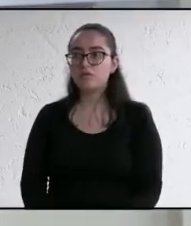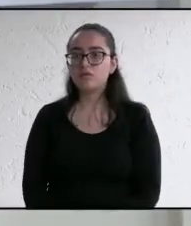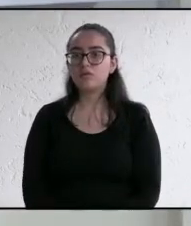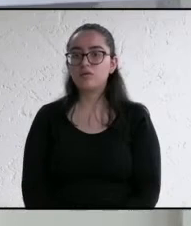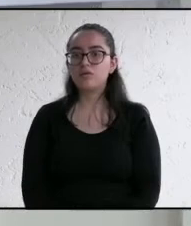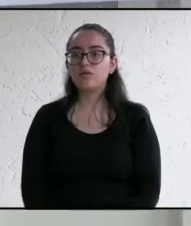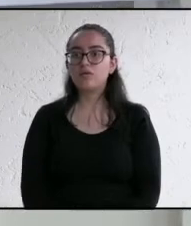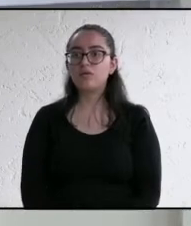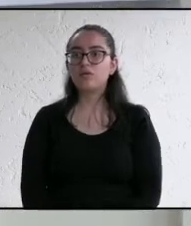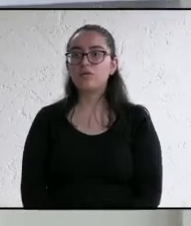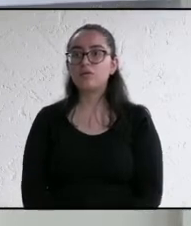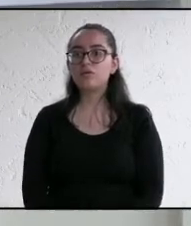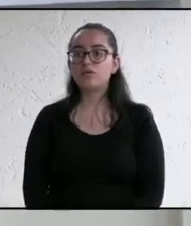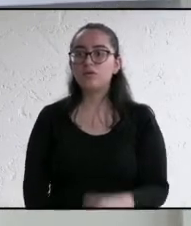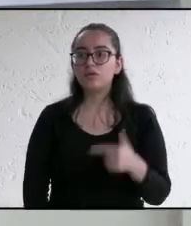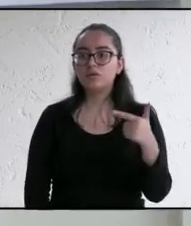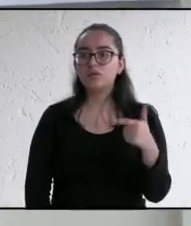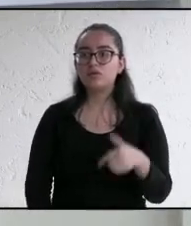¿Siete?